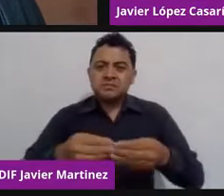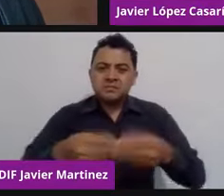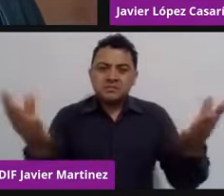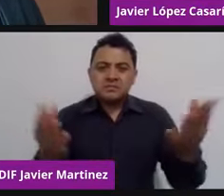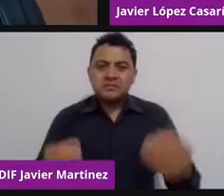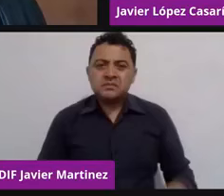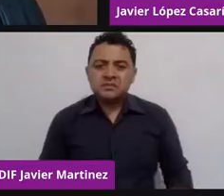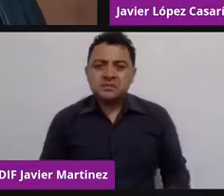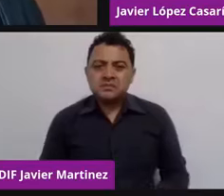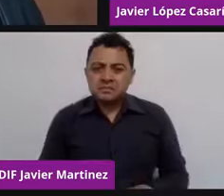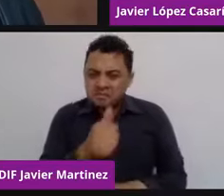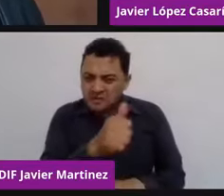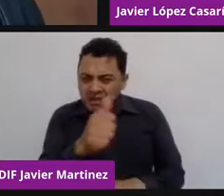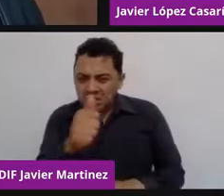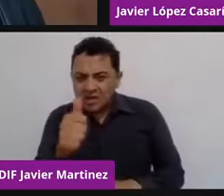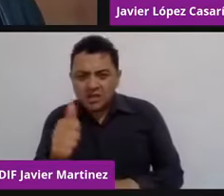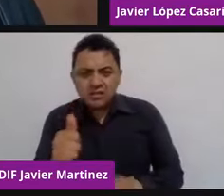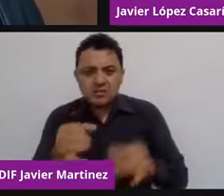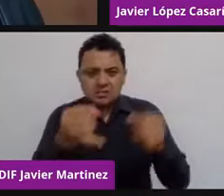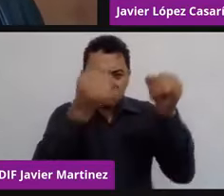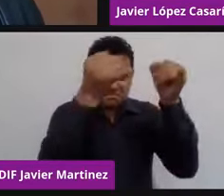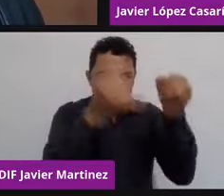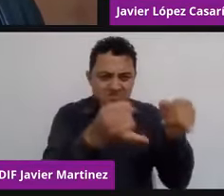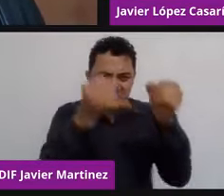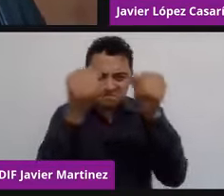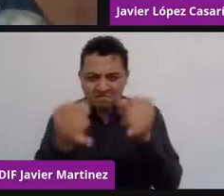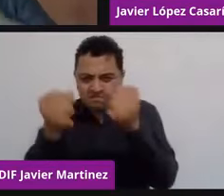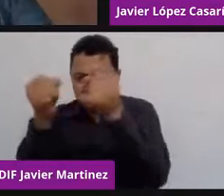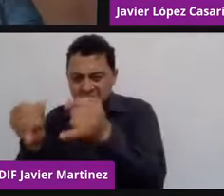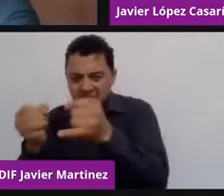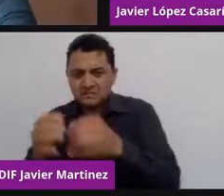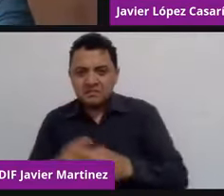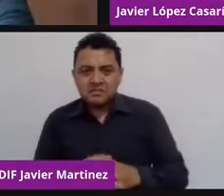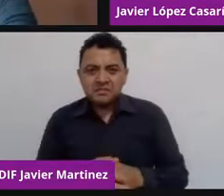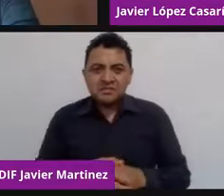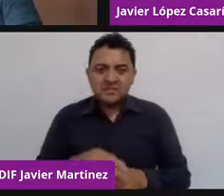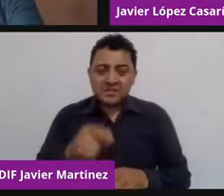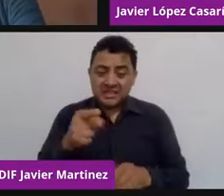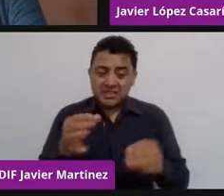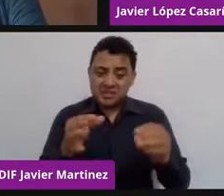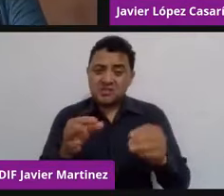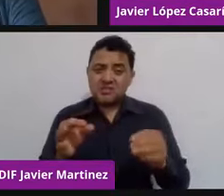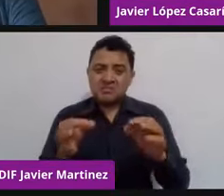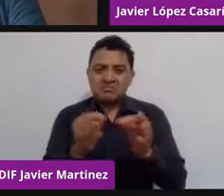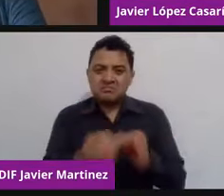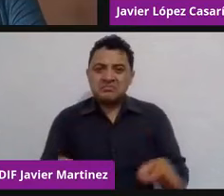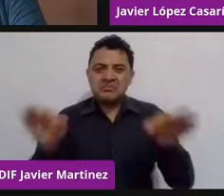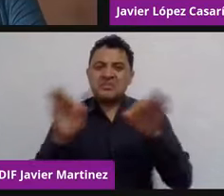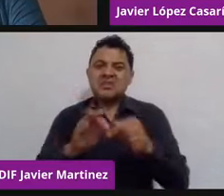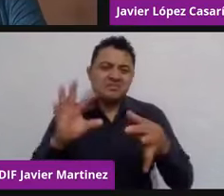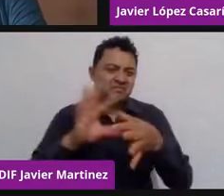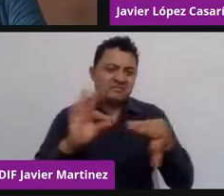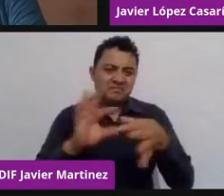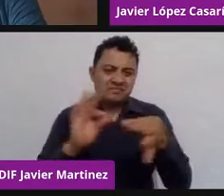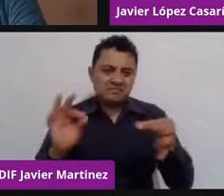hacia una persona, que creo que eso es de los puntos más relevantes que ustedes como